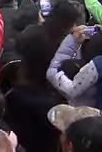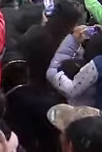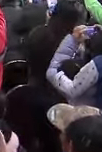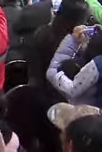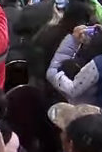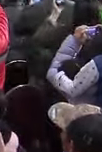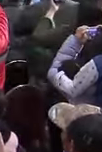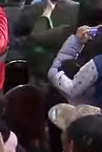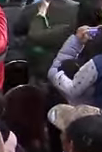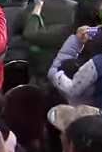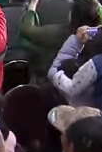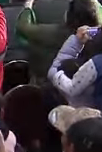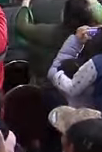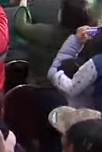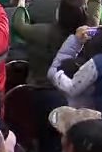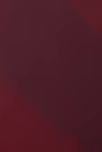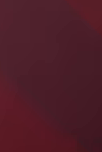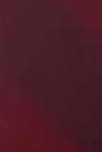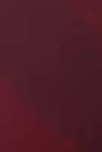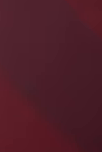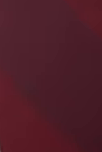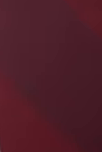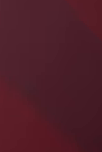Ricardo Gallardo Cardona